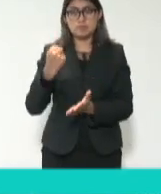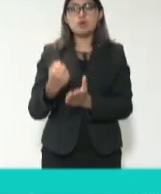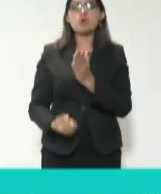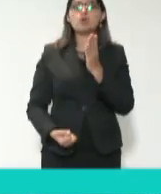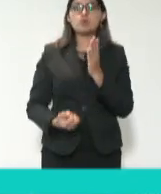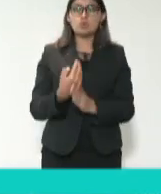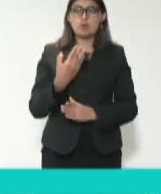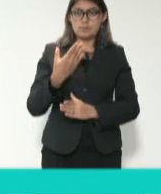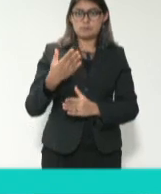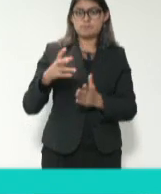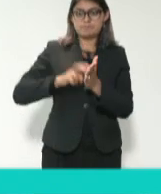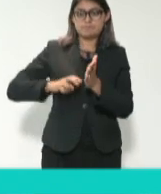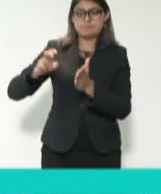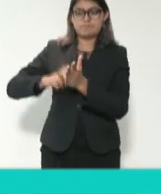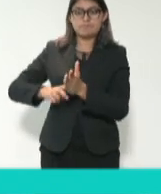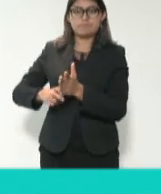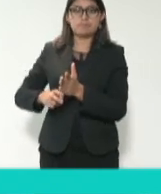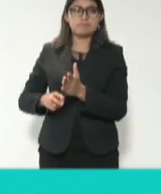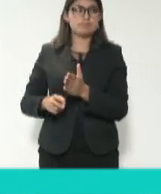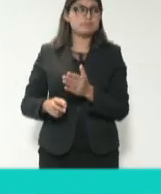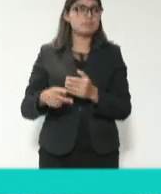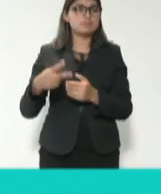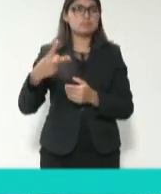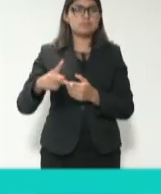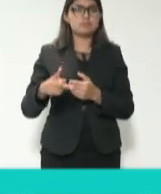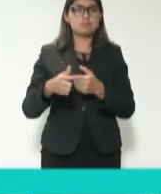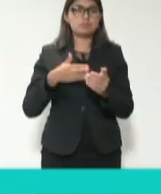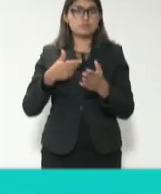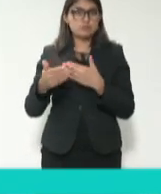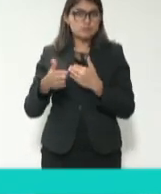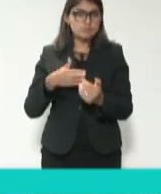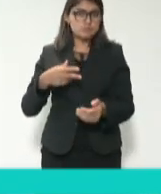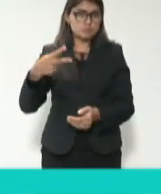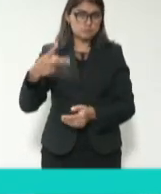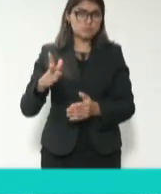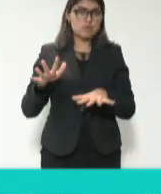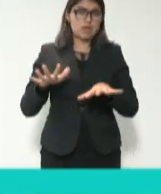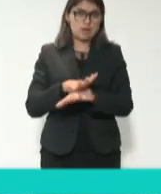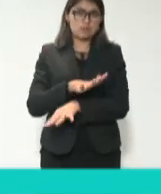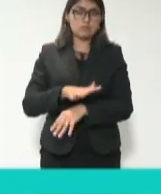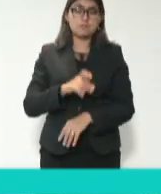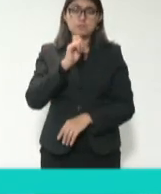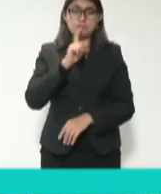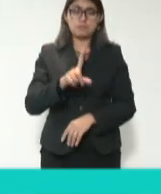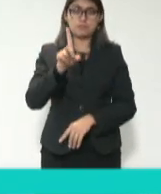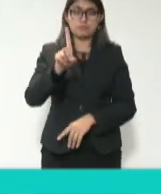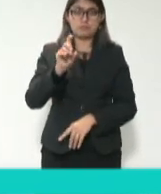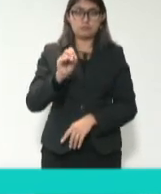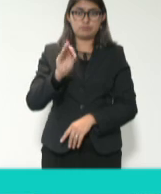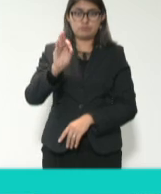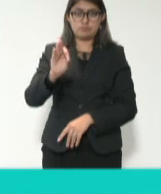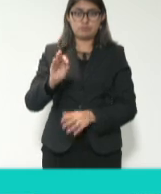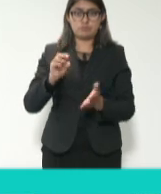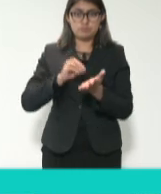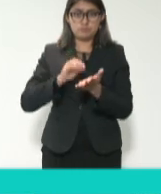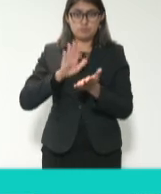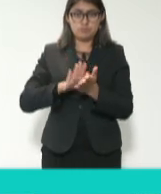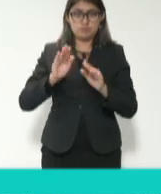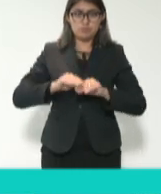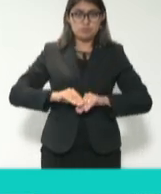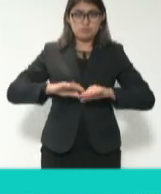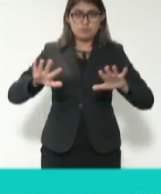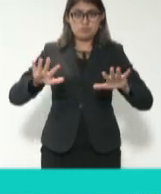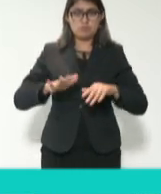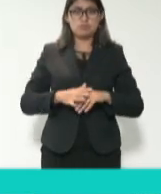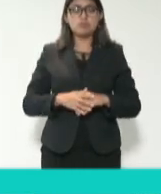código y, por otro lado, ya publicado en el Diario Oficial de la Federación, pues ya nos está rigiendo.